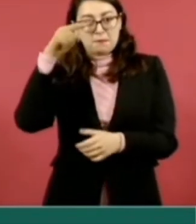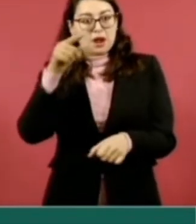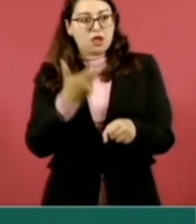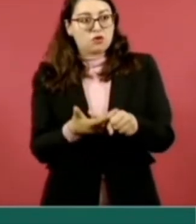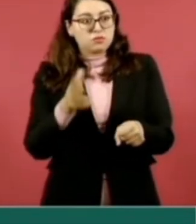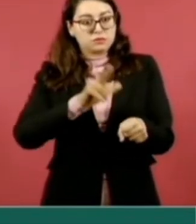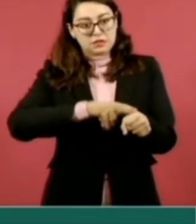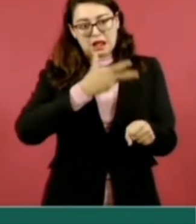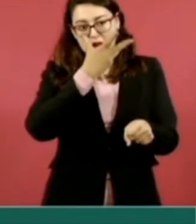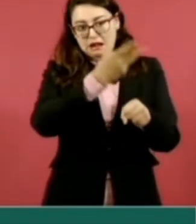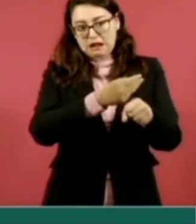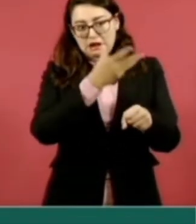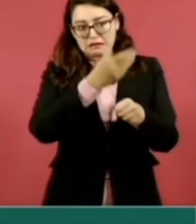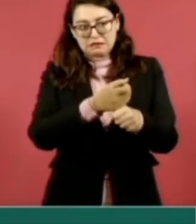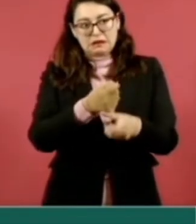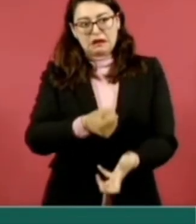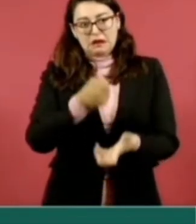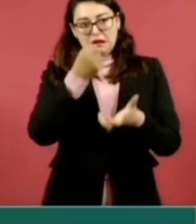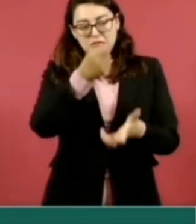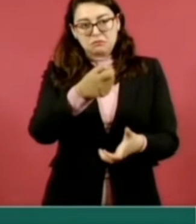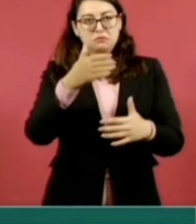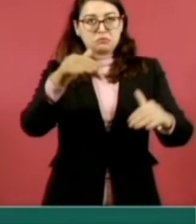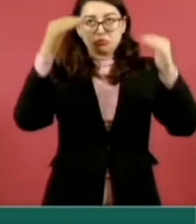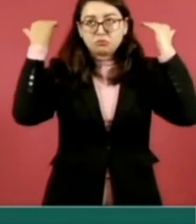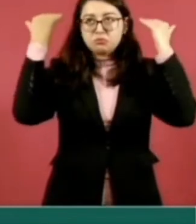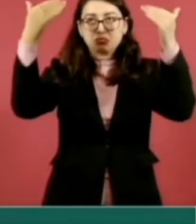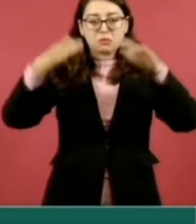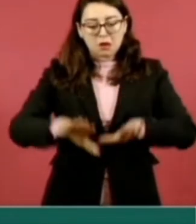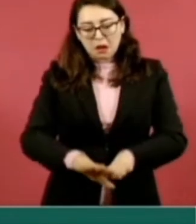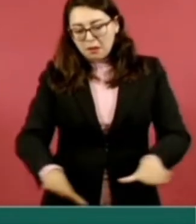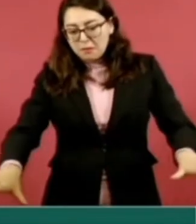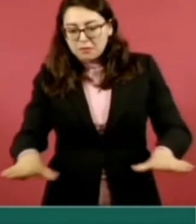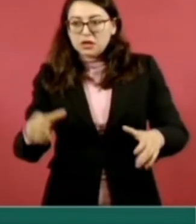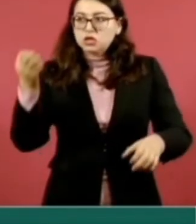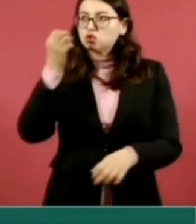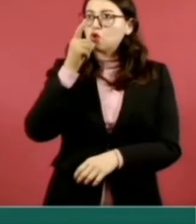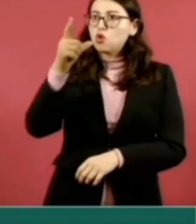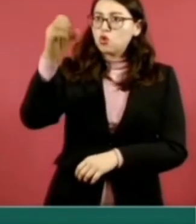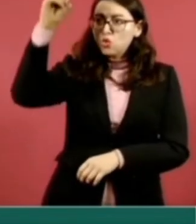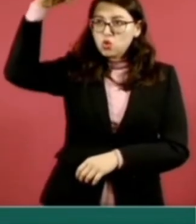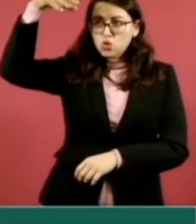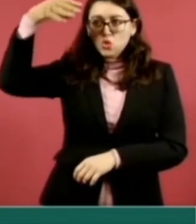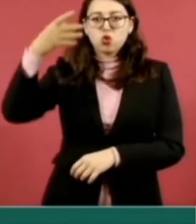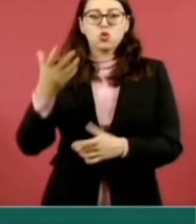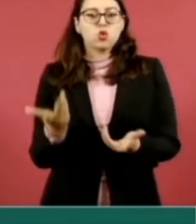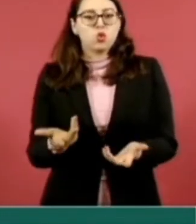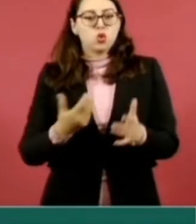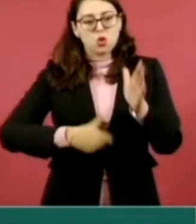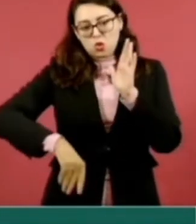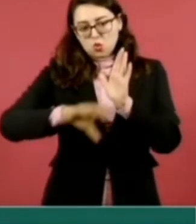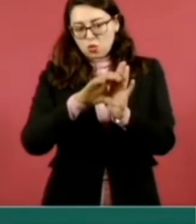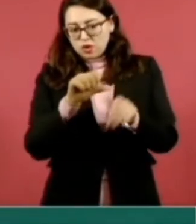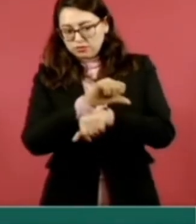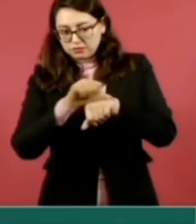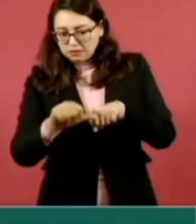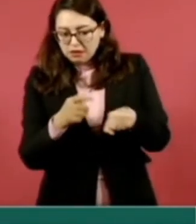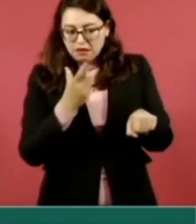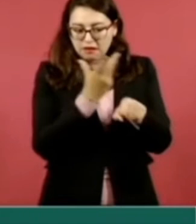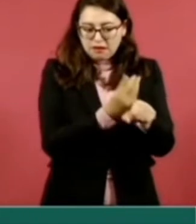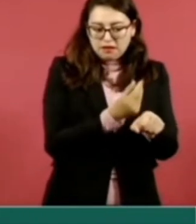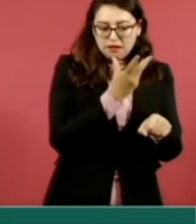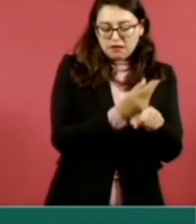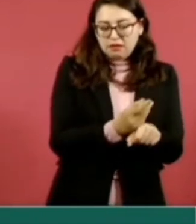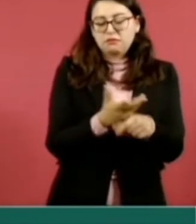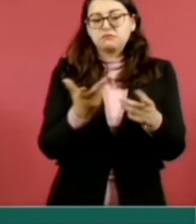que incluyen impermeabilizaciones, cambios de pisos, luminarias, rehabilitaciones de quirófanos, habilitaciones de más